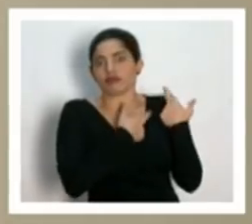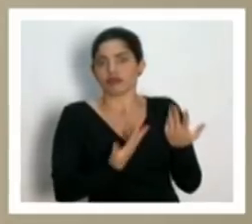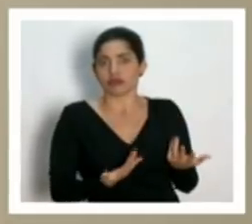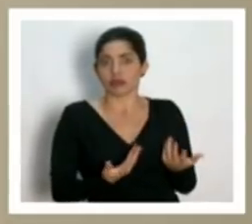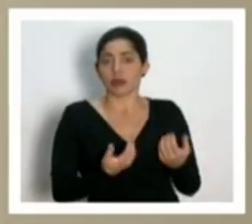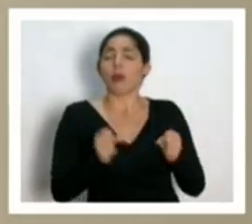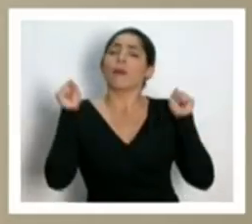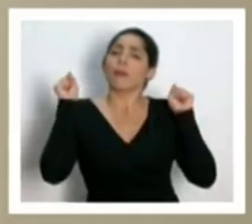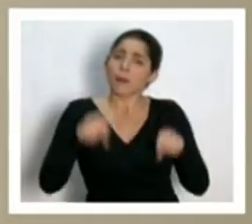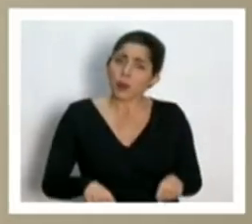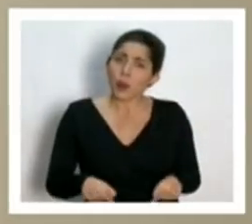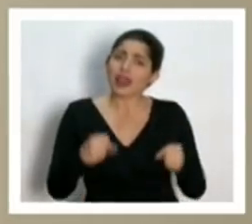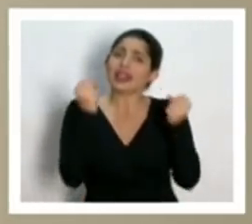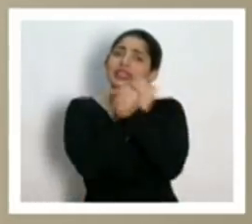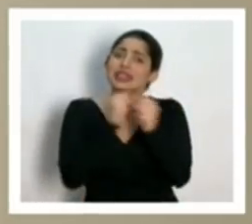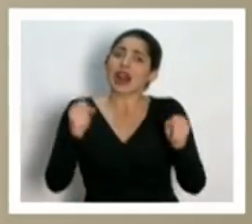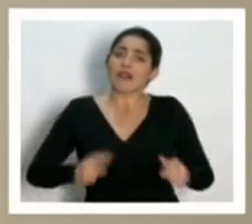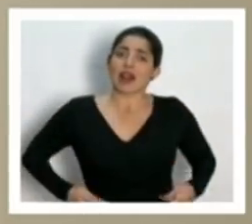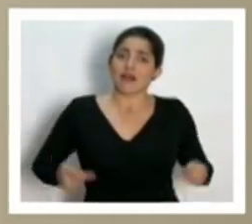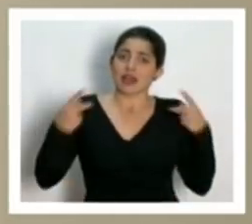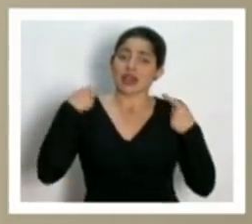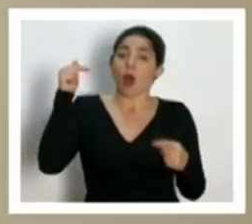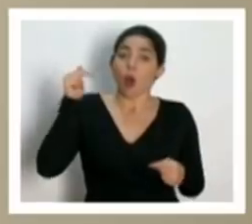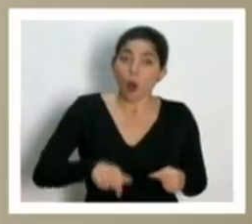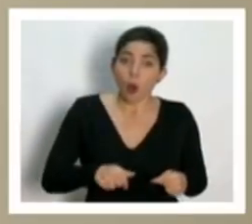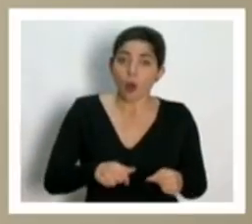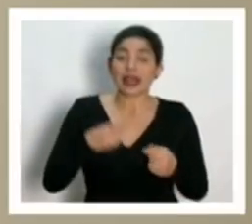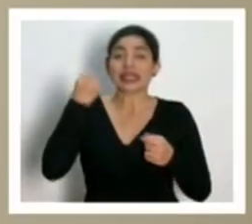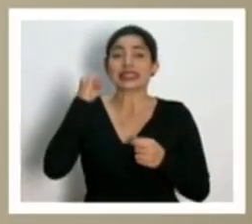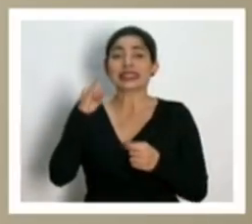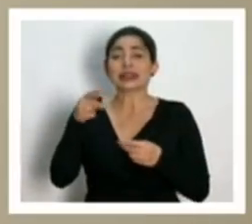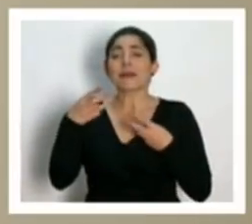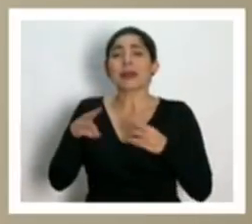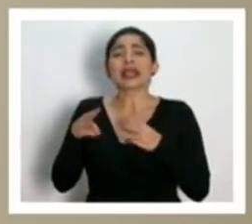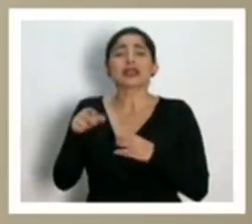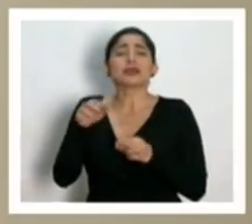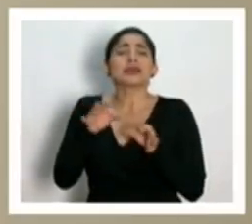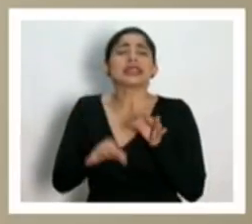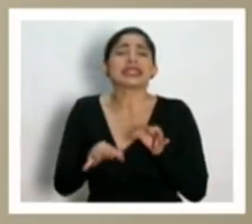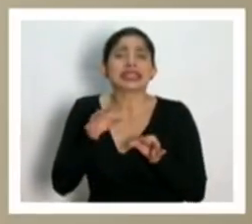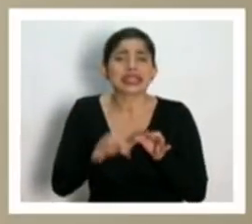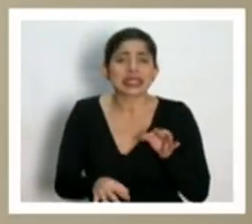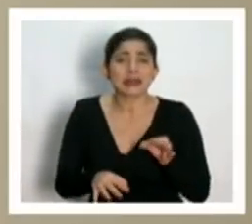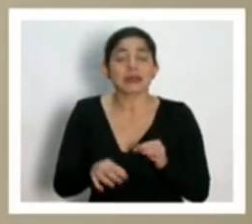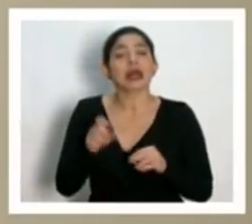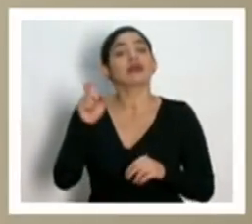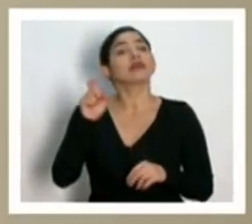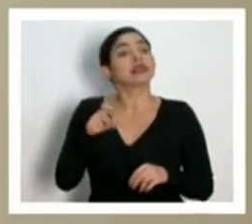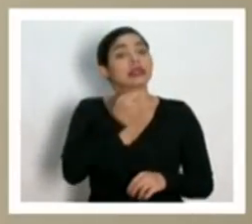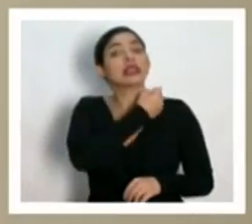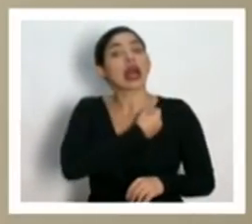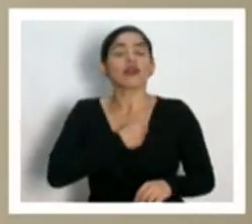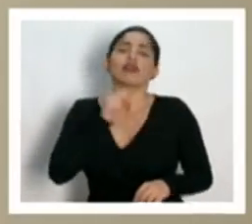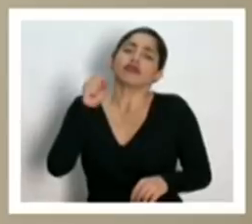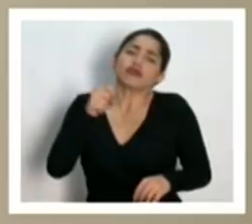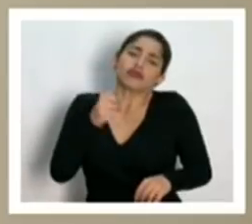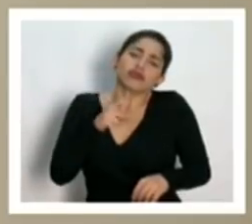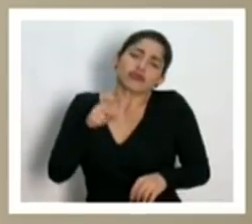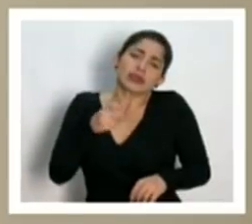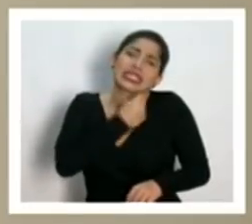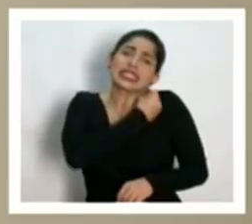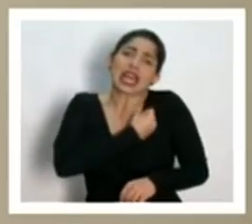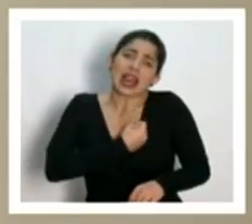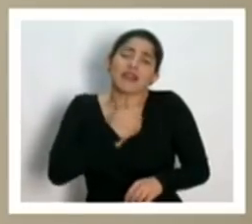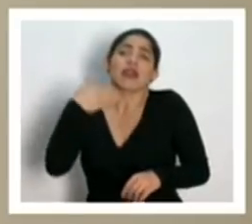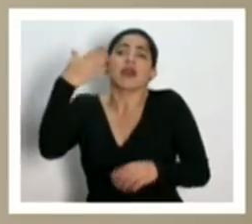podemos salvar vidas hoy con medidas tan sencillas y que si requieren un sacrificio claro que si lo requieren que esto